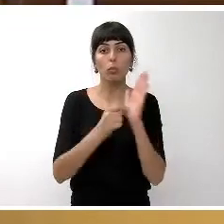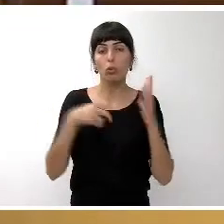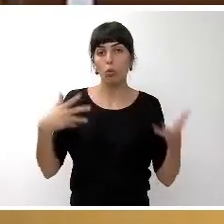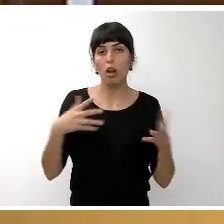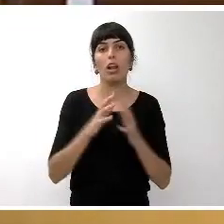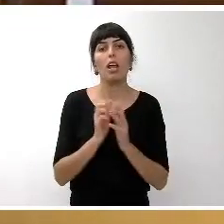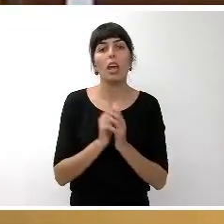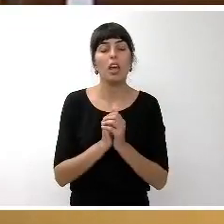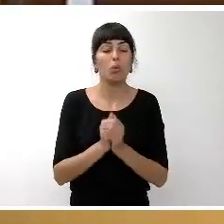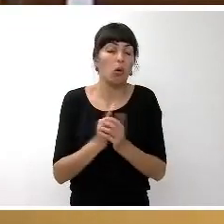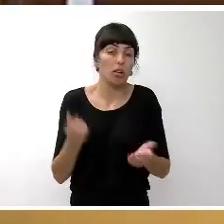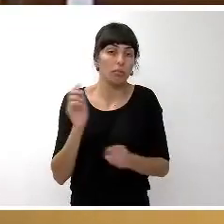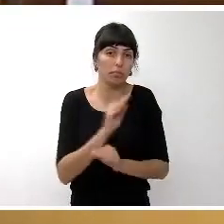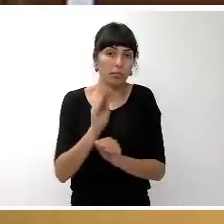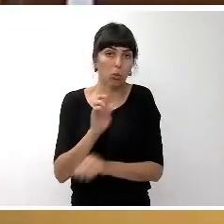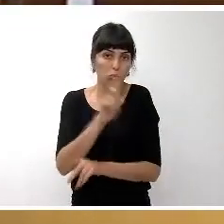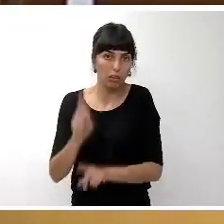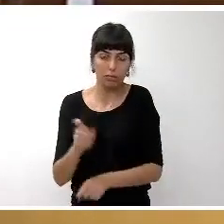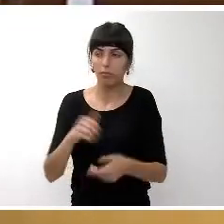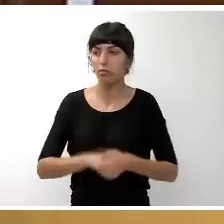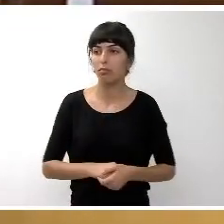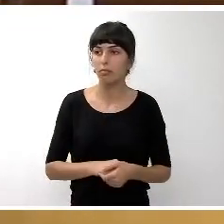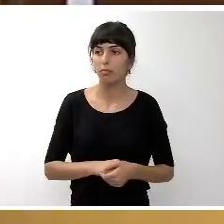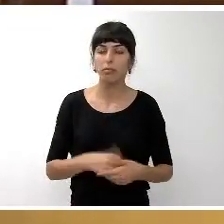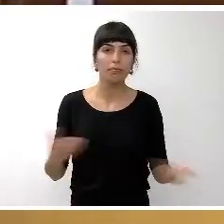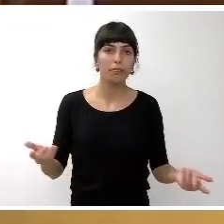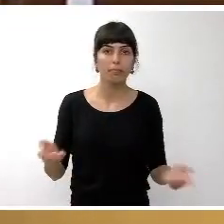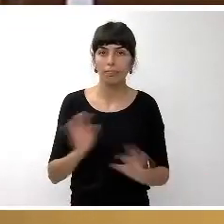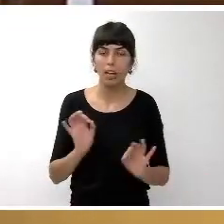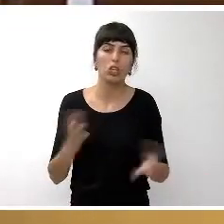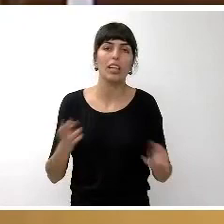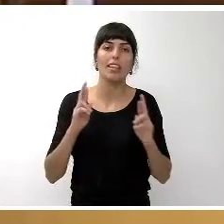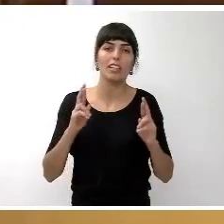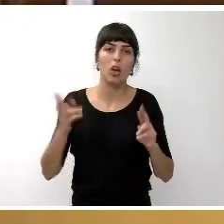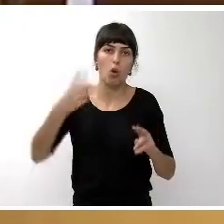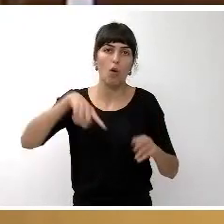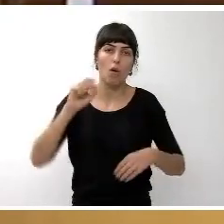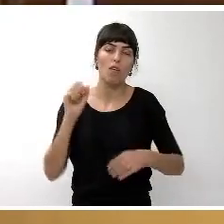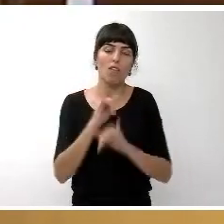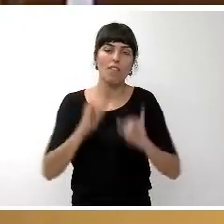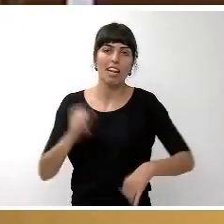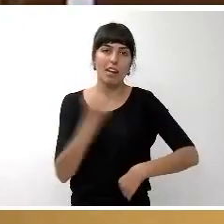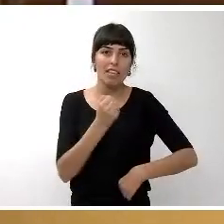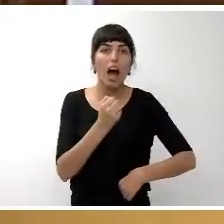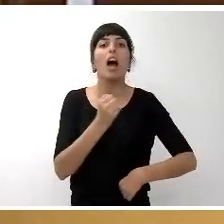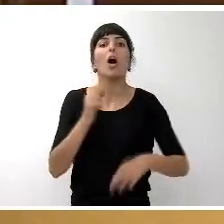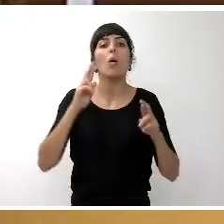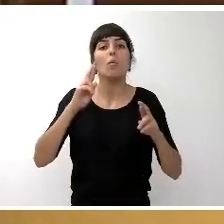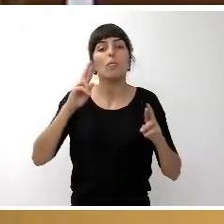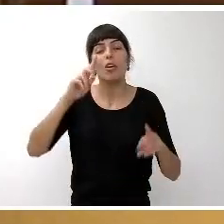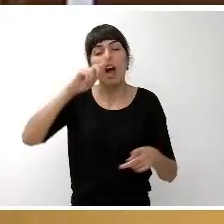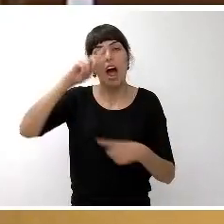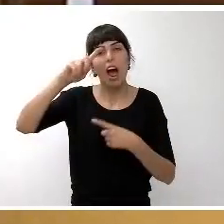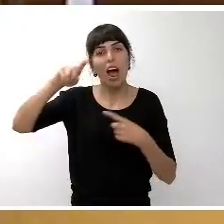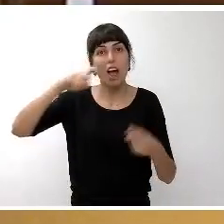y preguntas, no sé si hay alguna intervención. Pues desearles a todos una feliz Navidad, próspero año nuevo, que con el presupuesto del